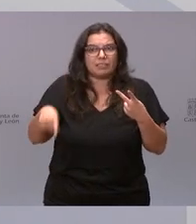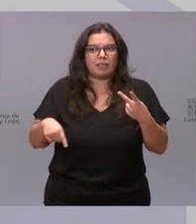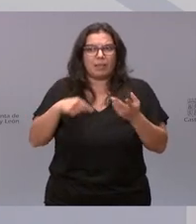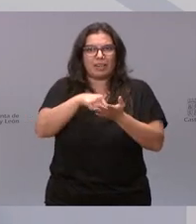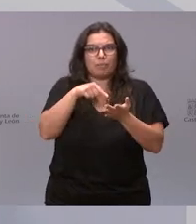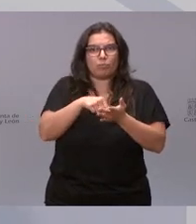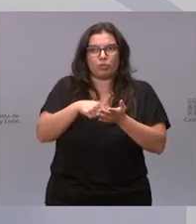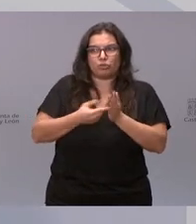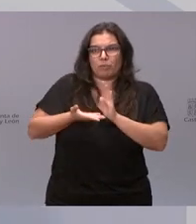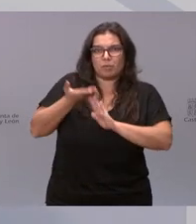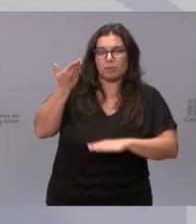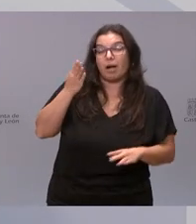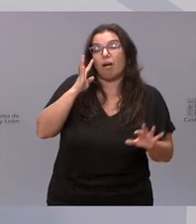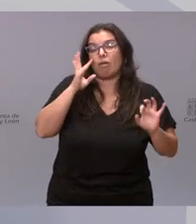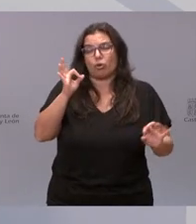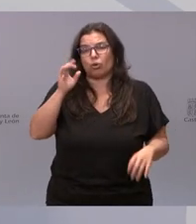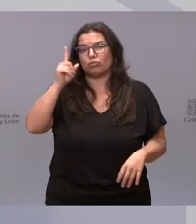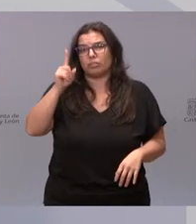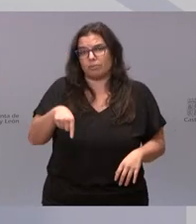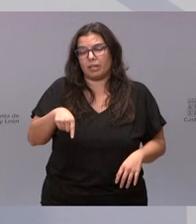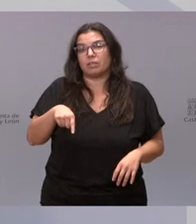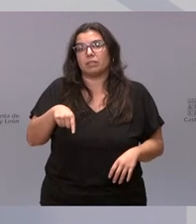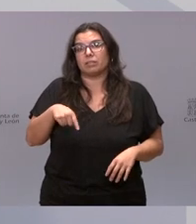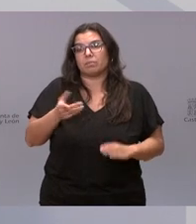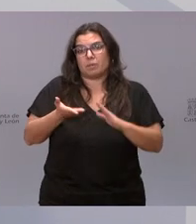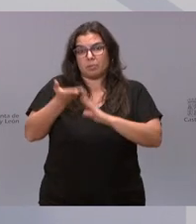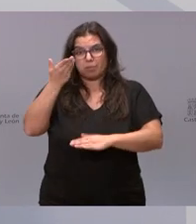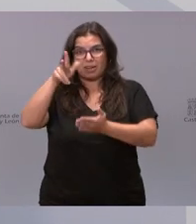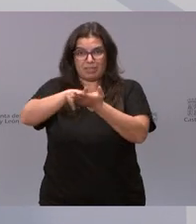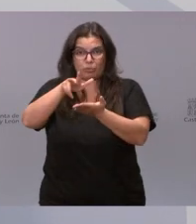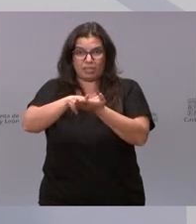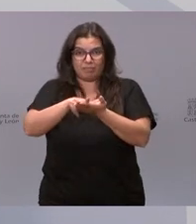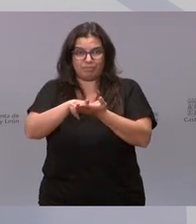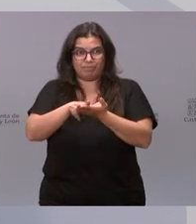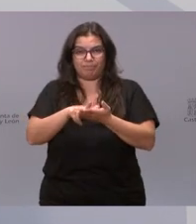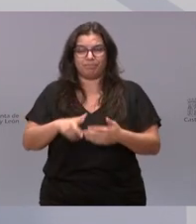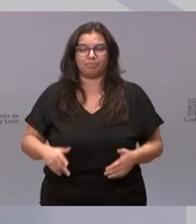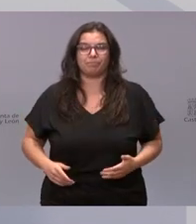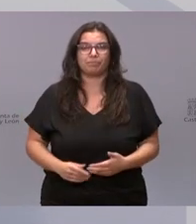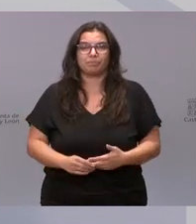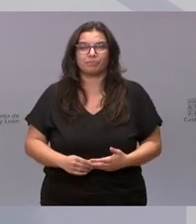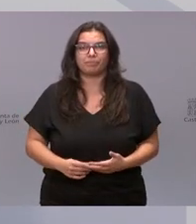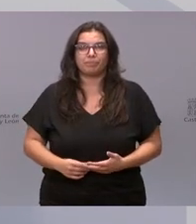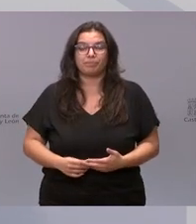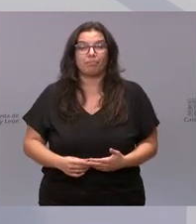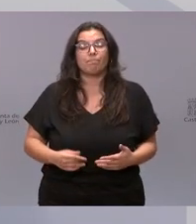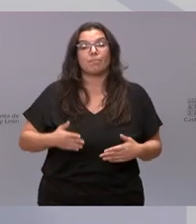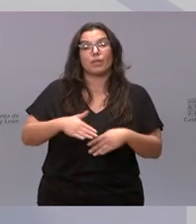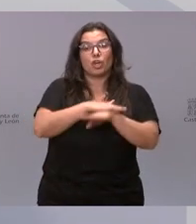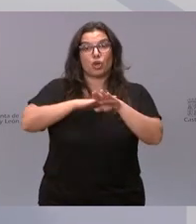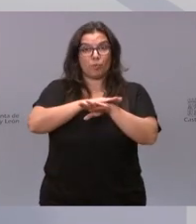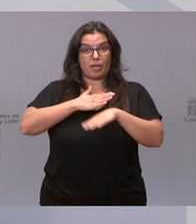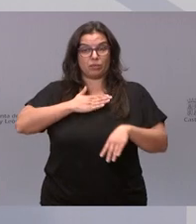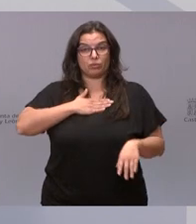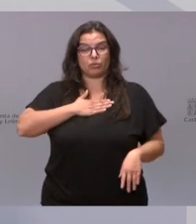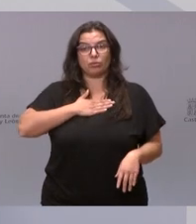impuestos y, por supuesto, las subidas de las hipotecas. La vocación del Gobierno que presido